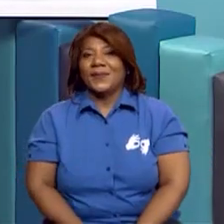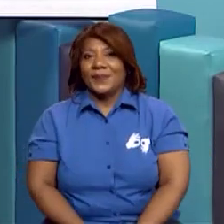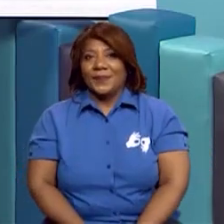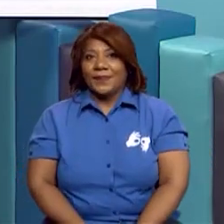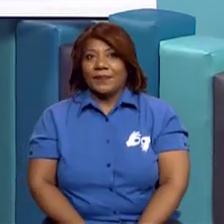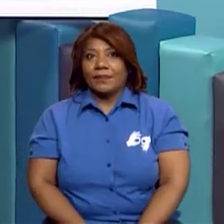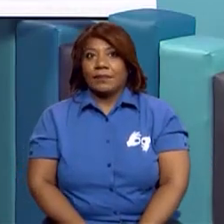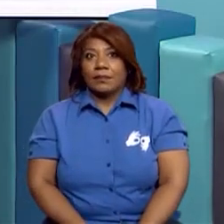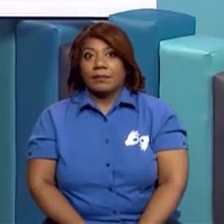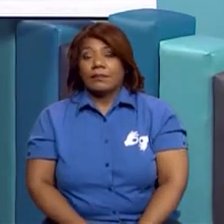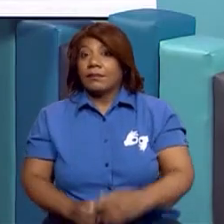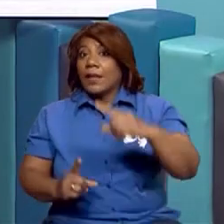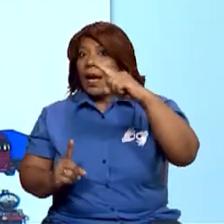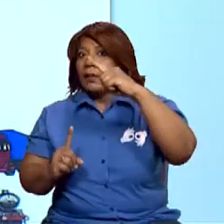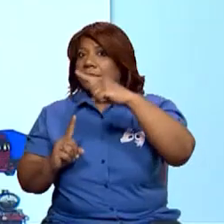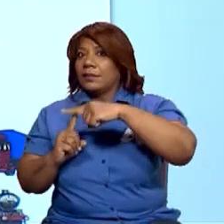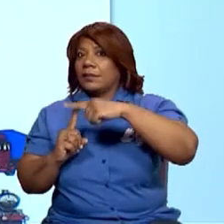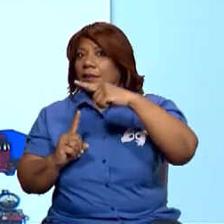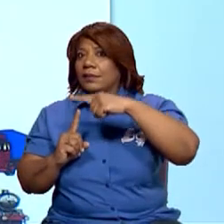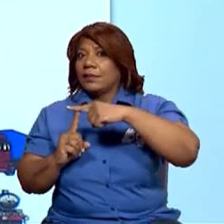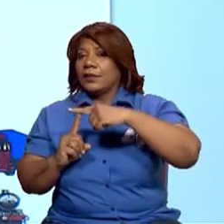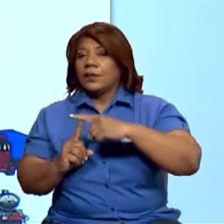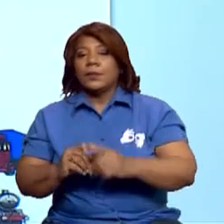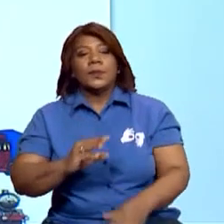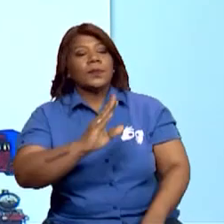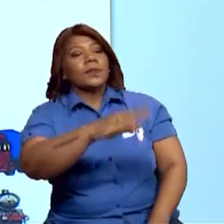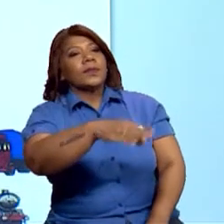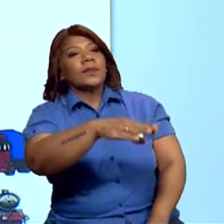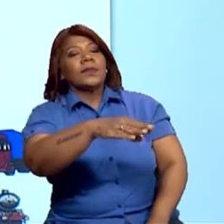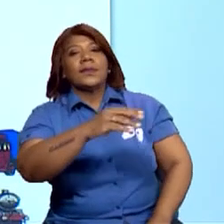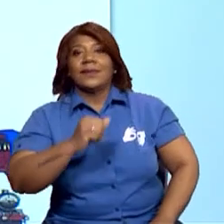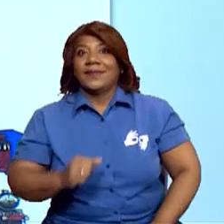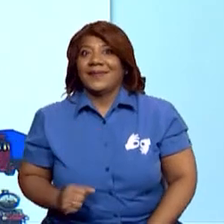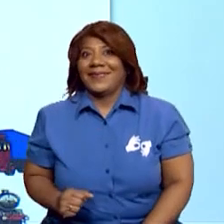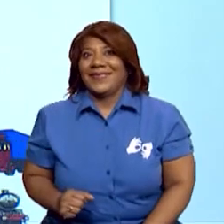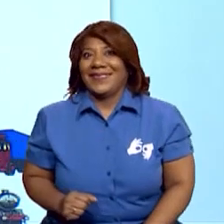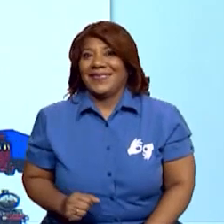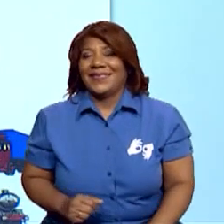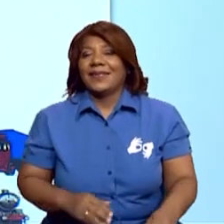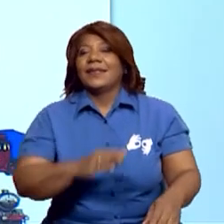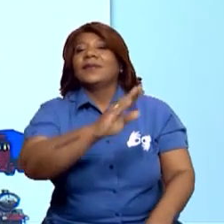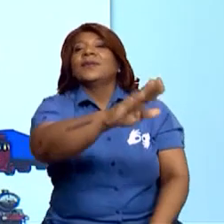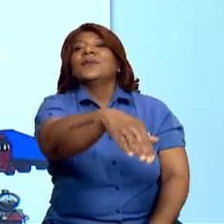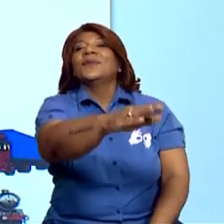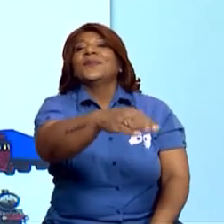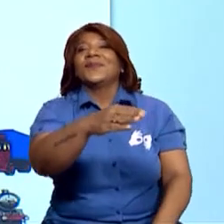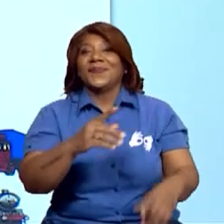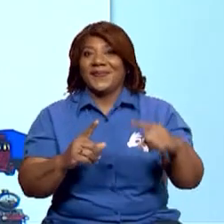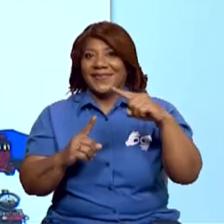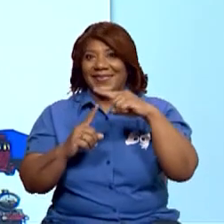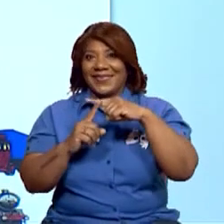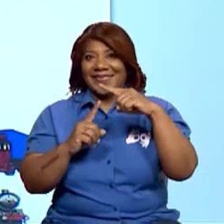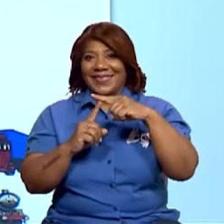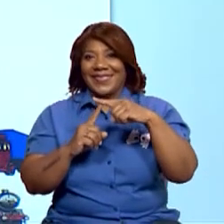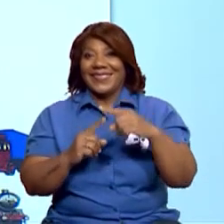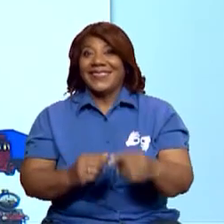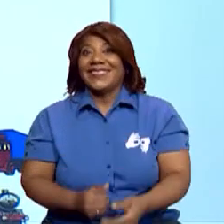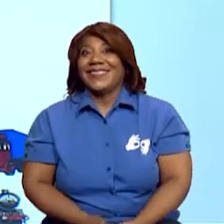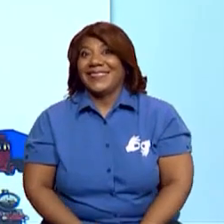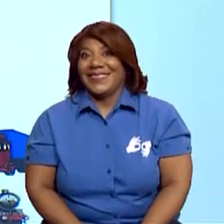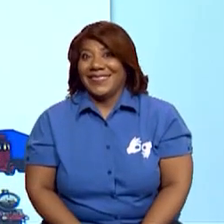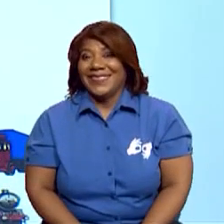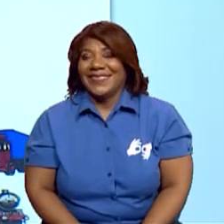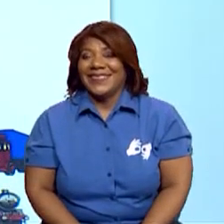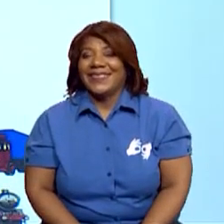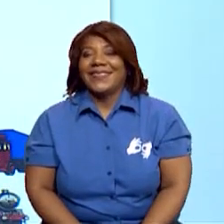Este es un taxi, ¿verdad? Aquí en nuestra ciudad, en nuestras calles, en la ciudad capital más, vemos muchísimos taxis, ¿verdad?